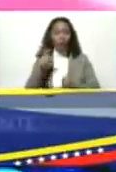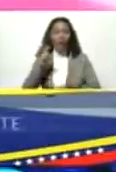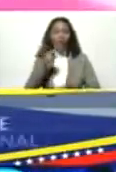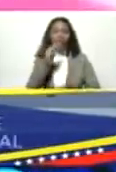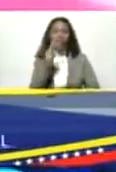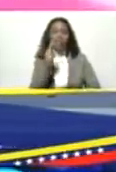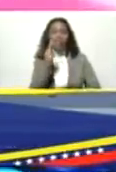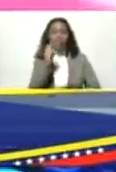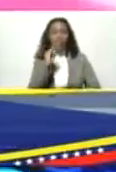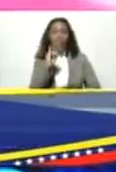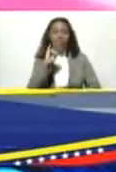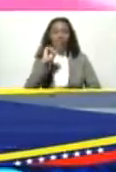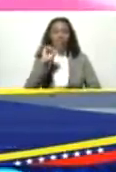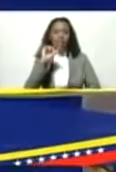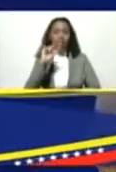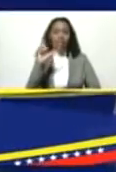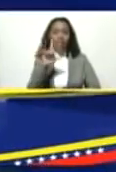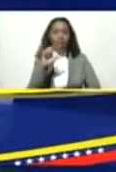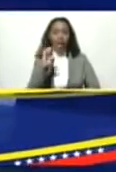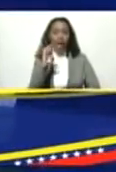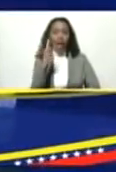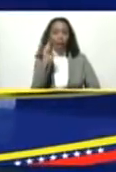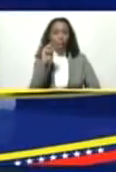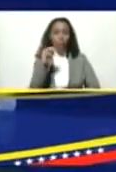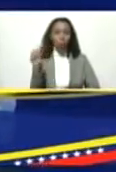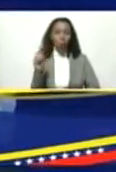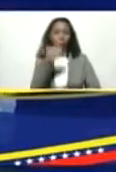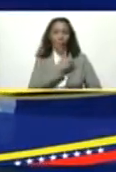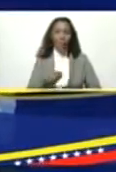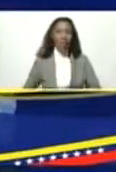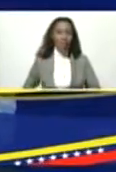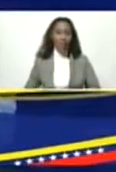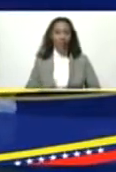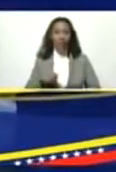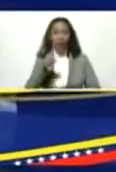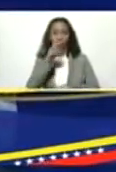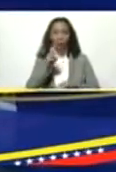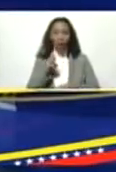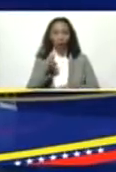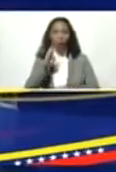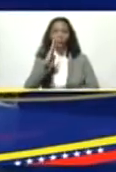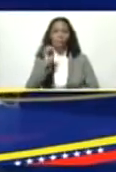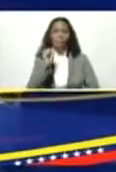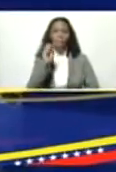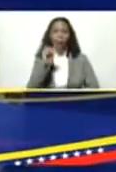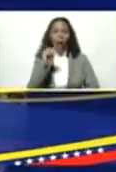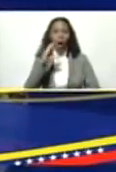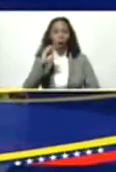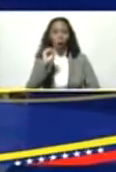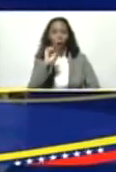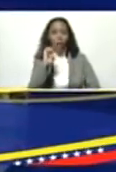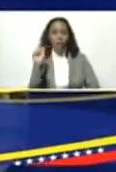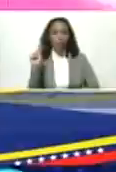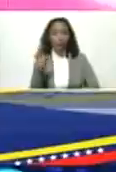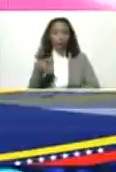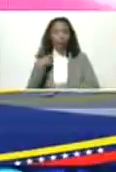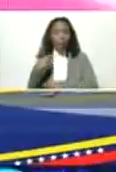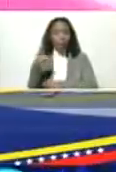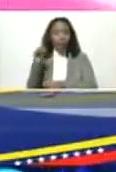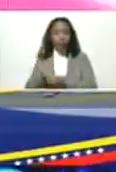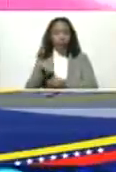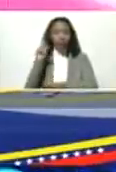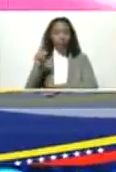Glara perdón presidente de Bancoes el encargado de la exportación hay que meterle una platica a Bancoes también